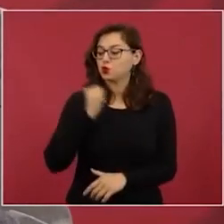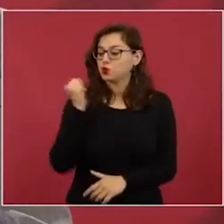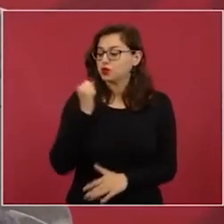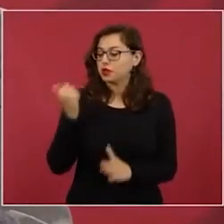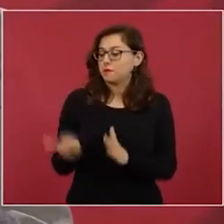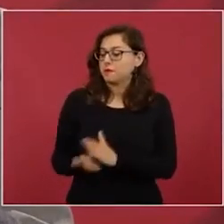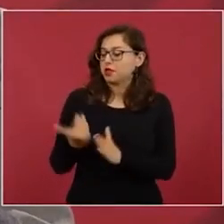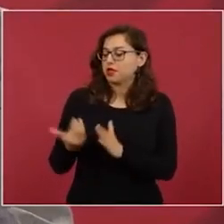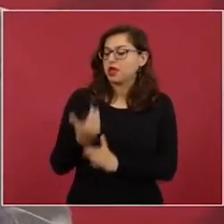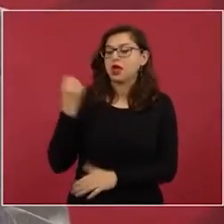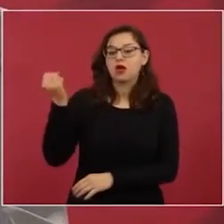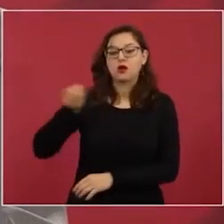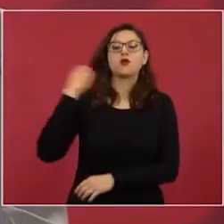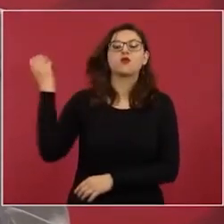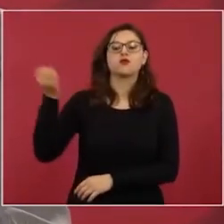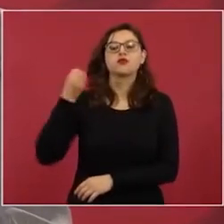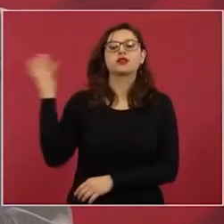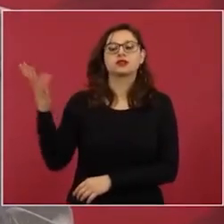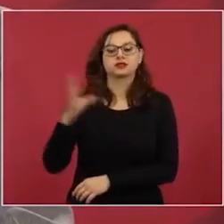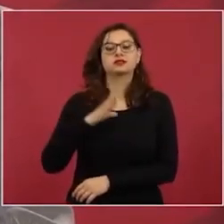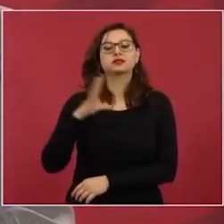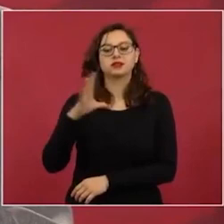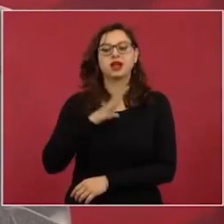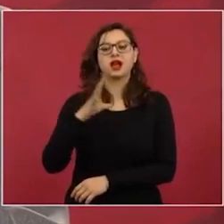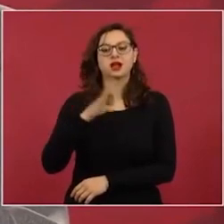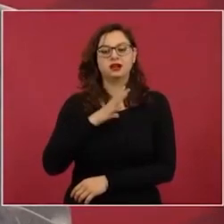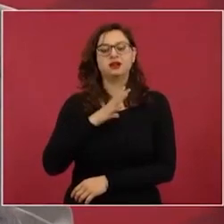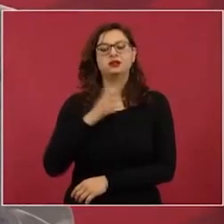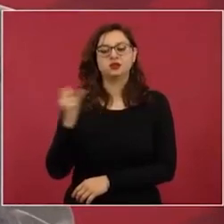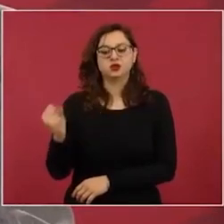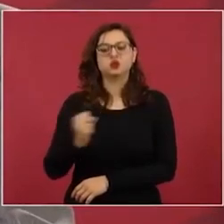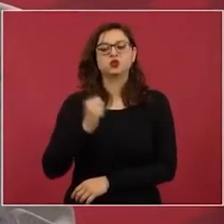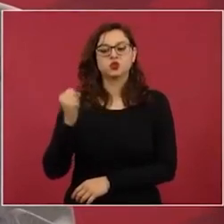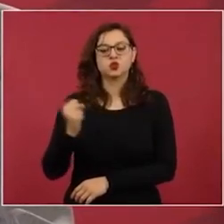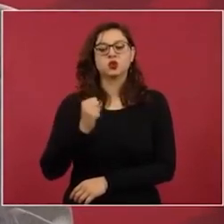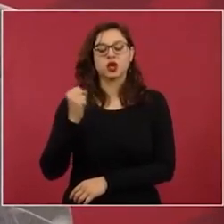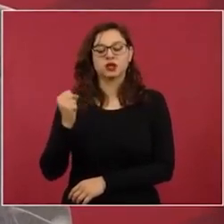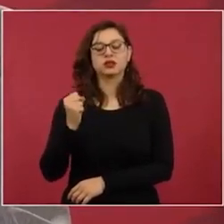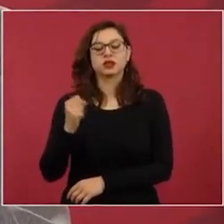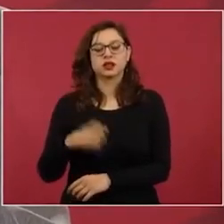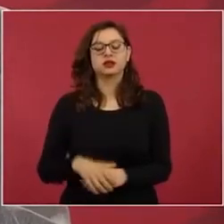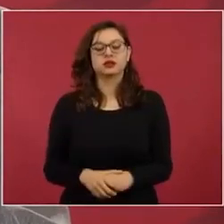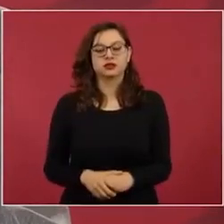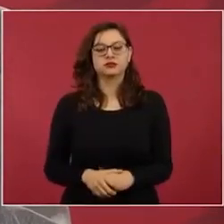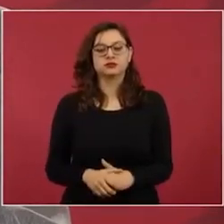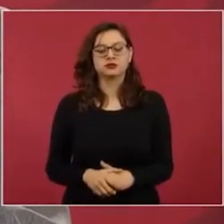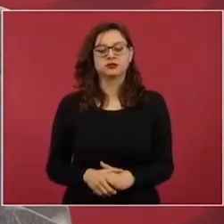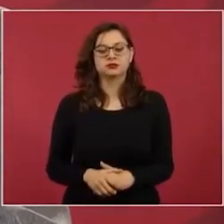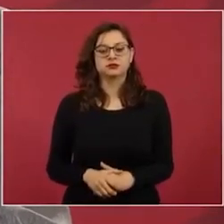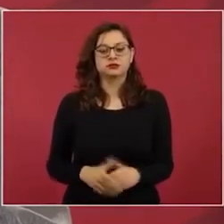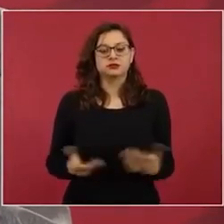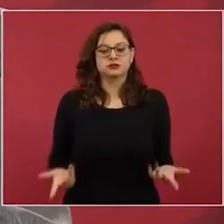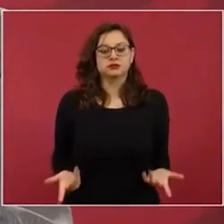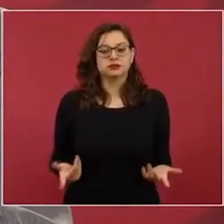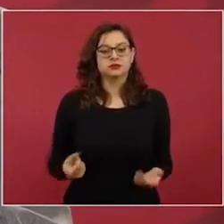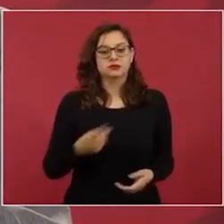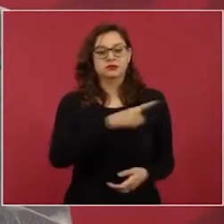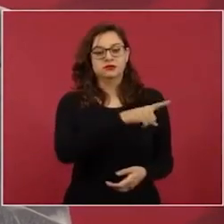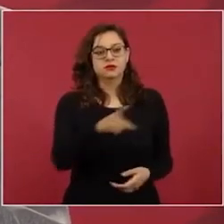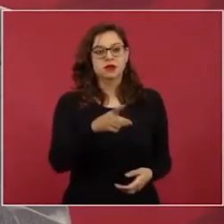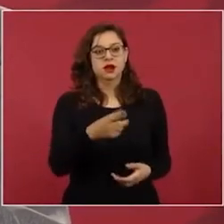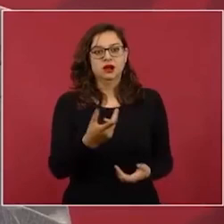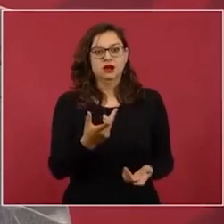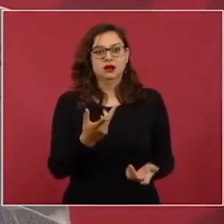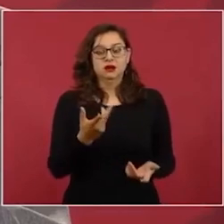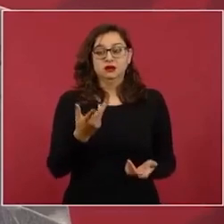no creo que se atrevan a censurarnos,